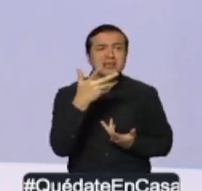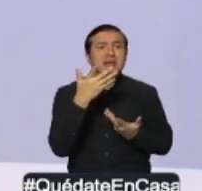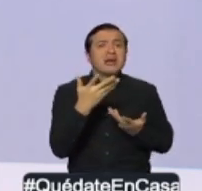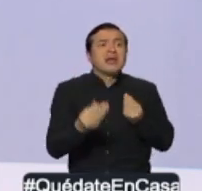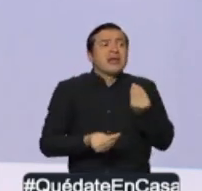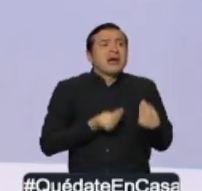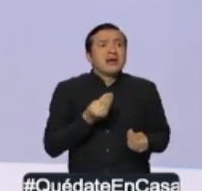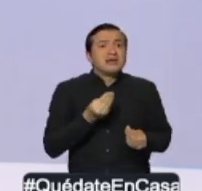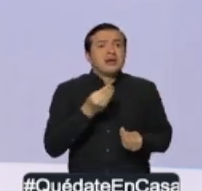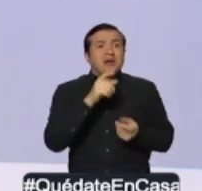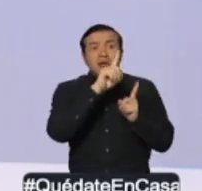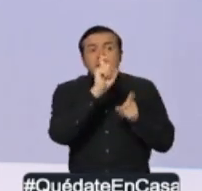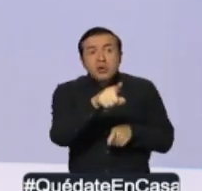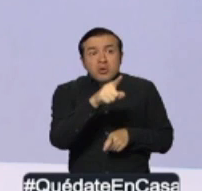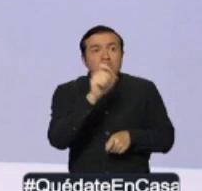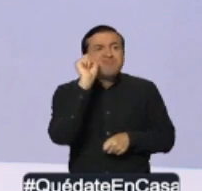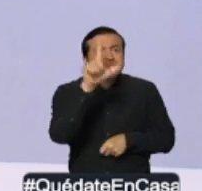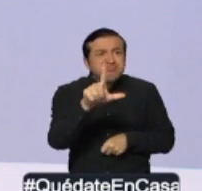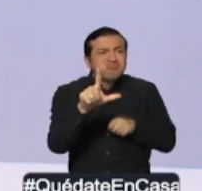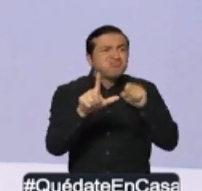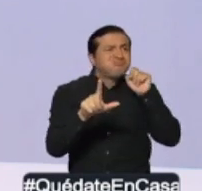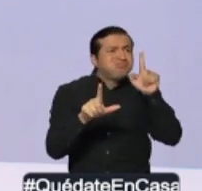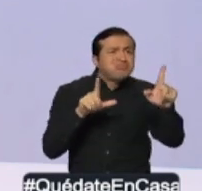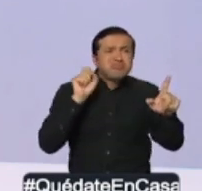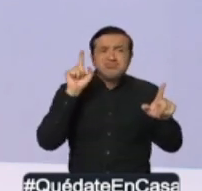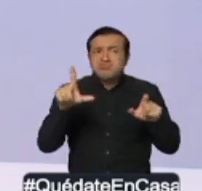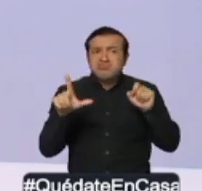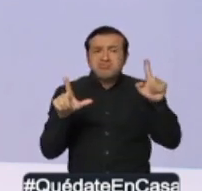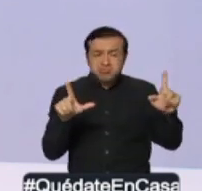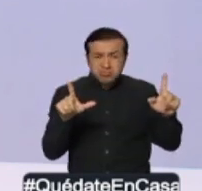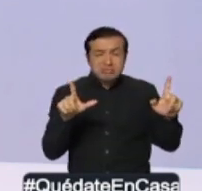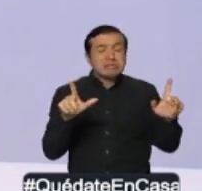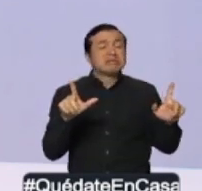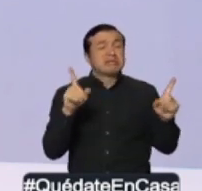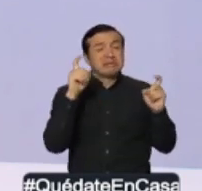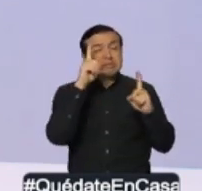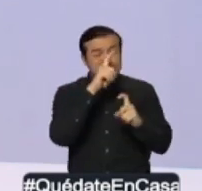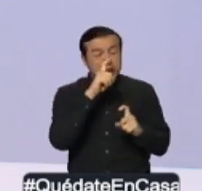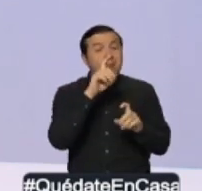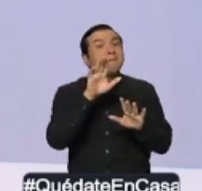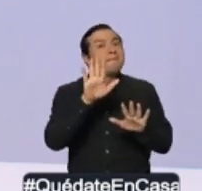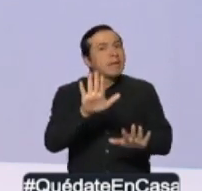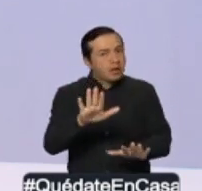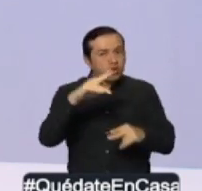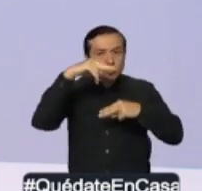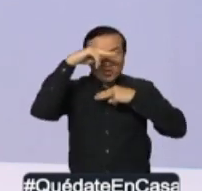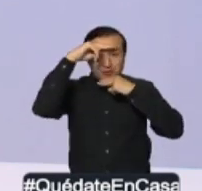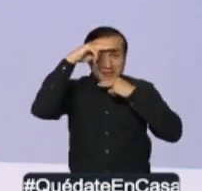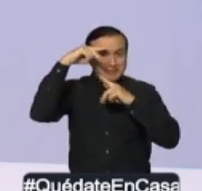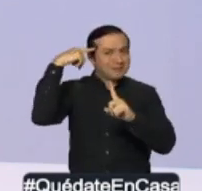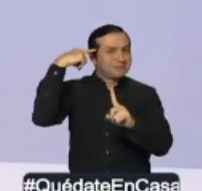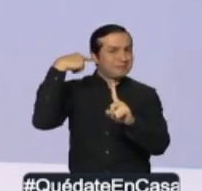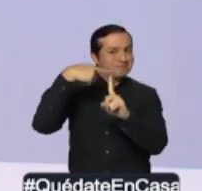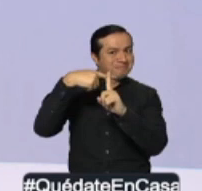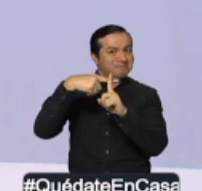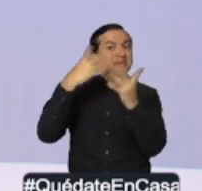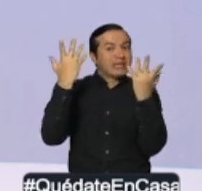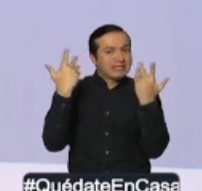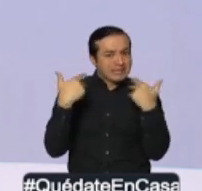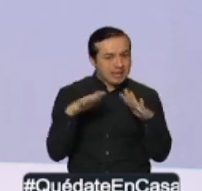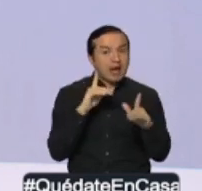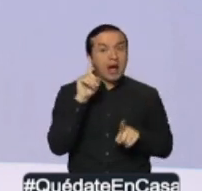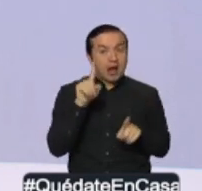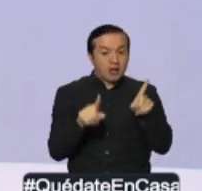en los precios. Entonces, hemos tenido dificultades, pero la buena noticia es que en esta semana hemos puesto en marcha algunos